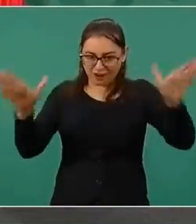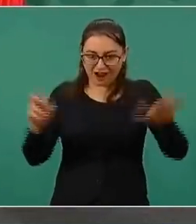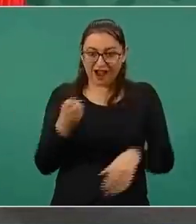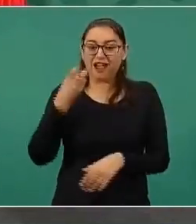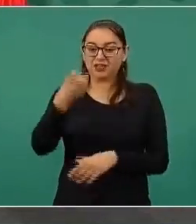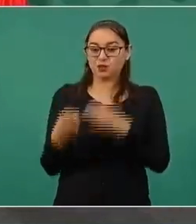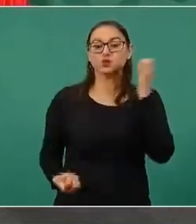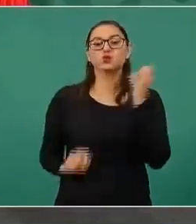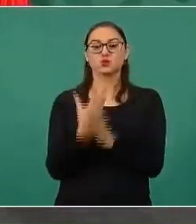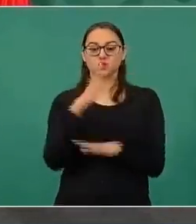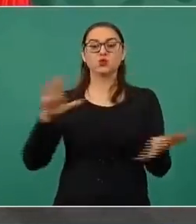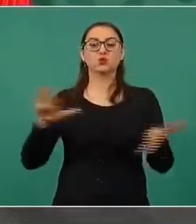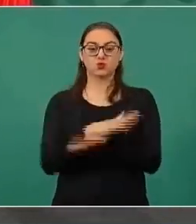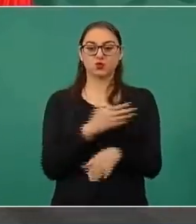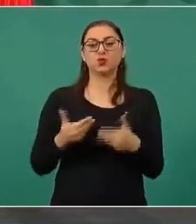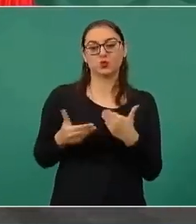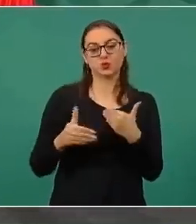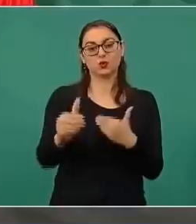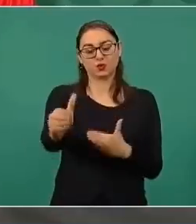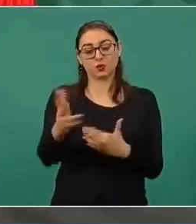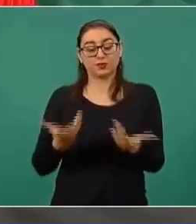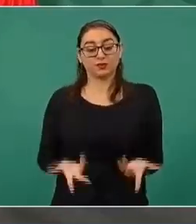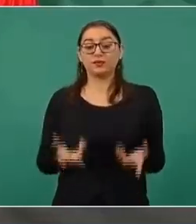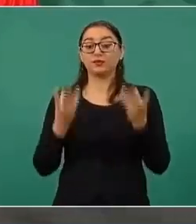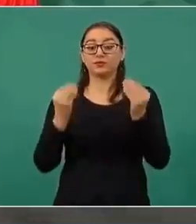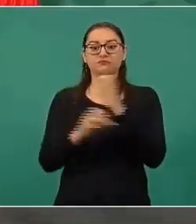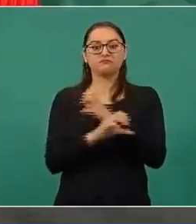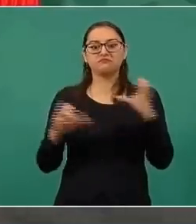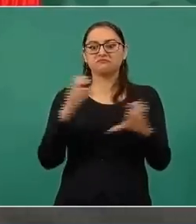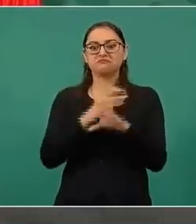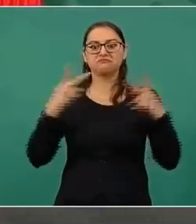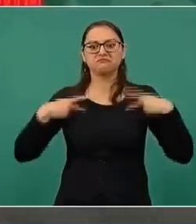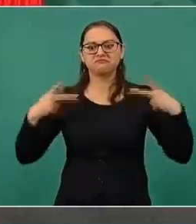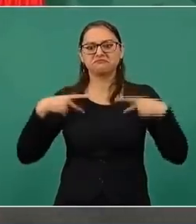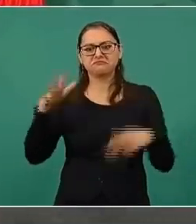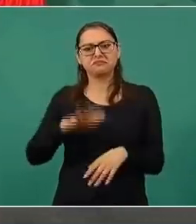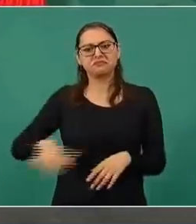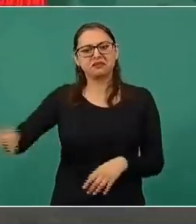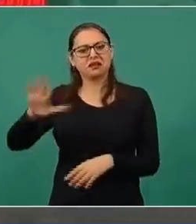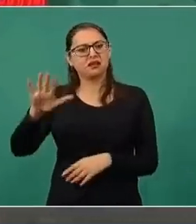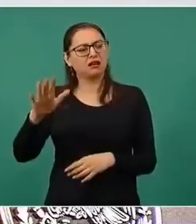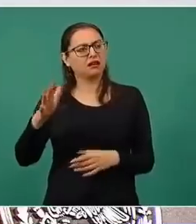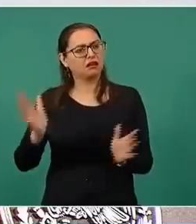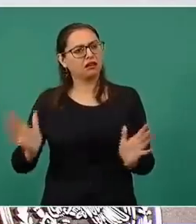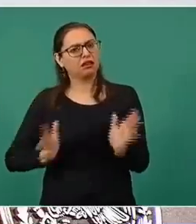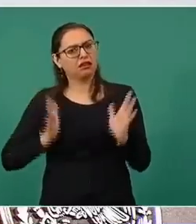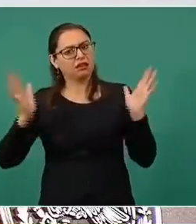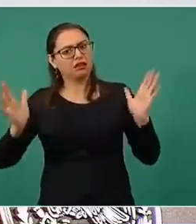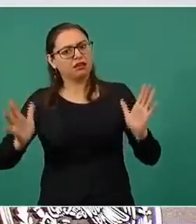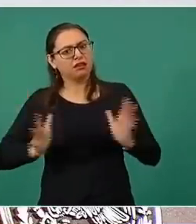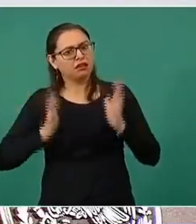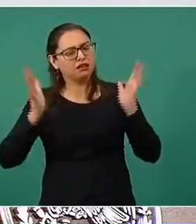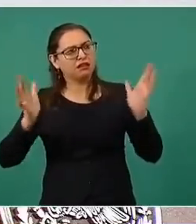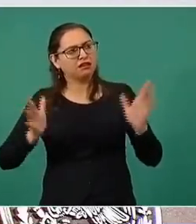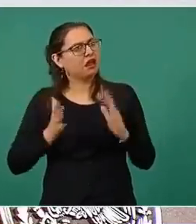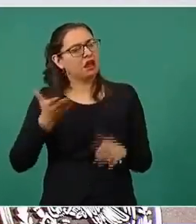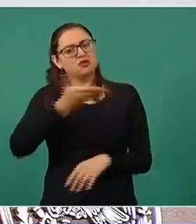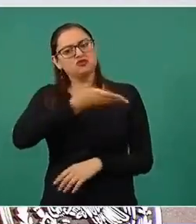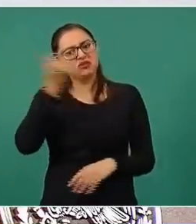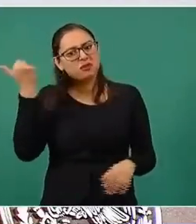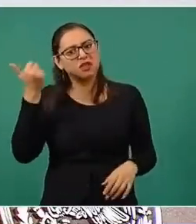del cambio. Y hay muchas cosas que la gente no conocía, muchísimas,